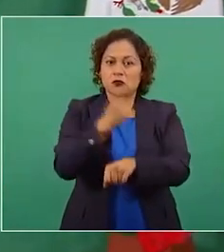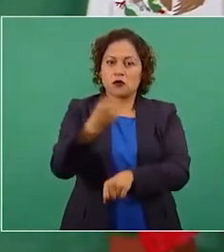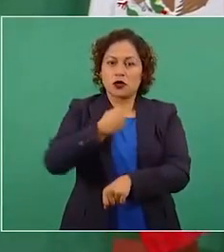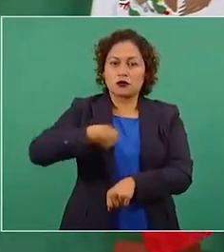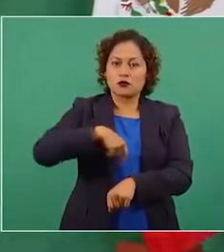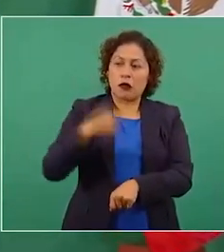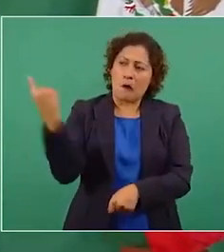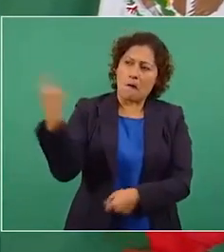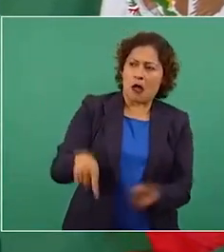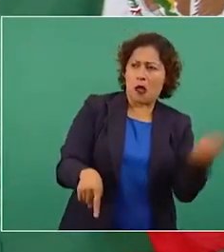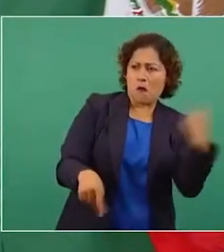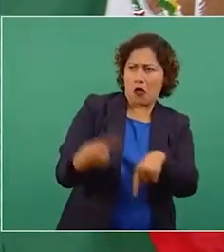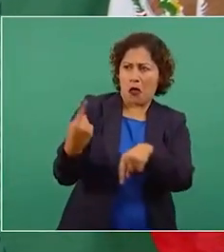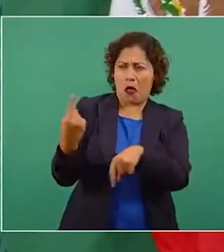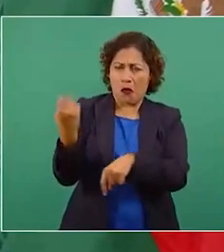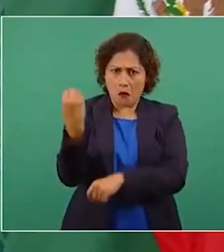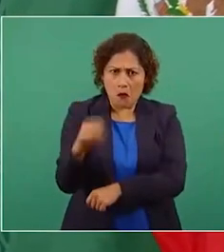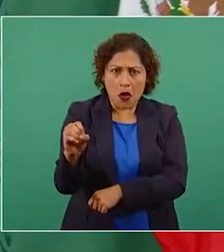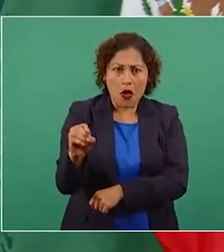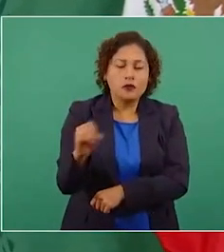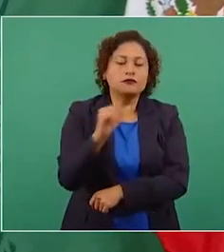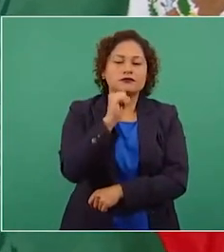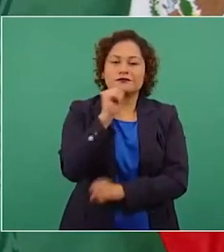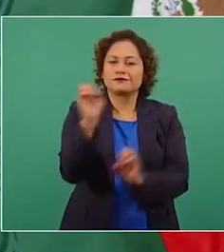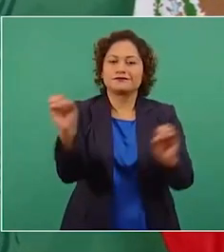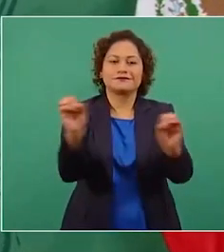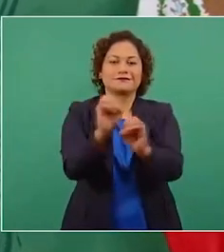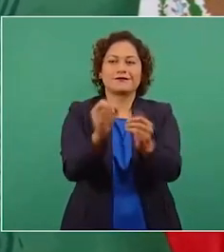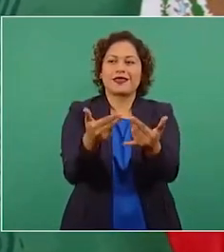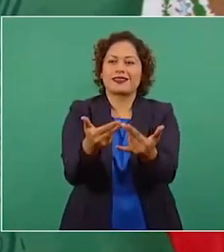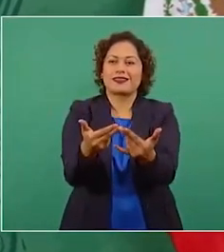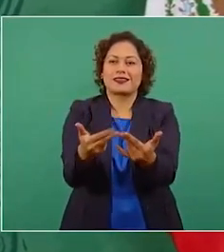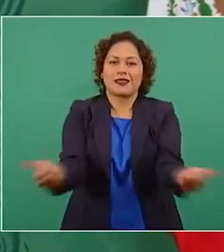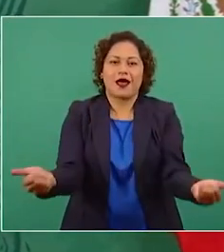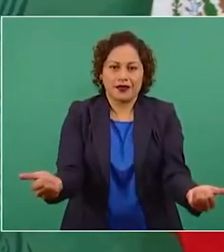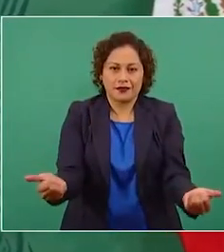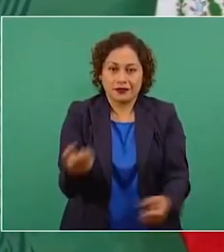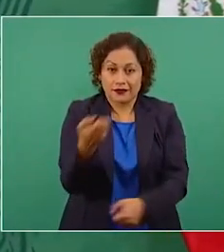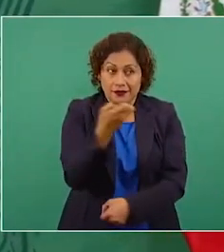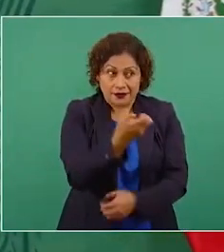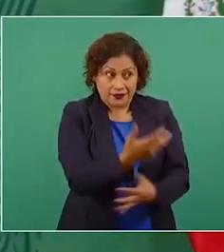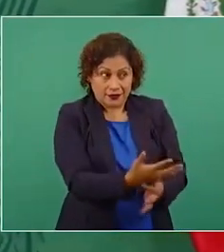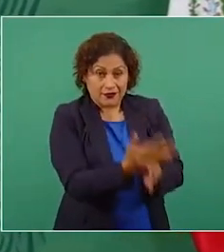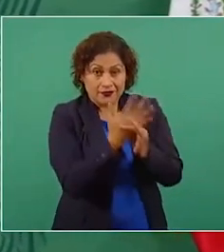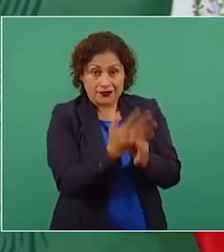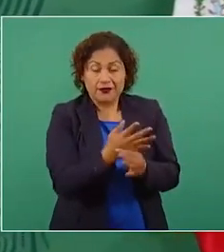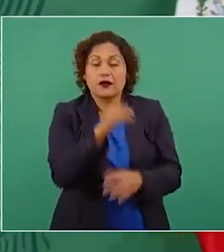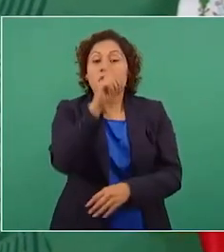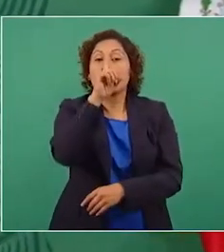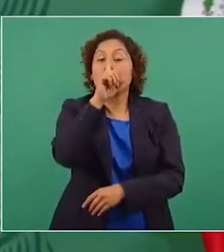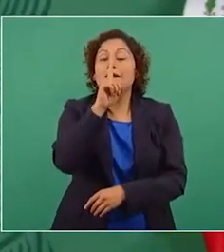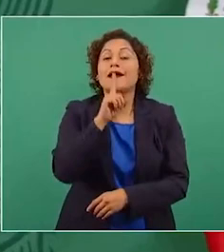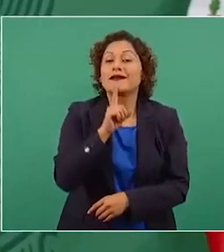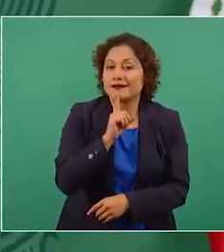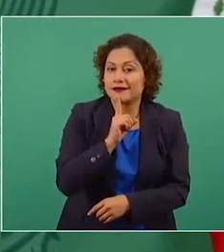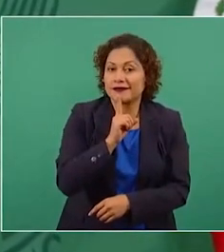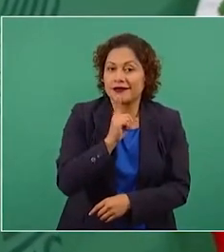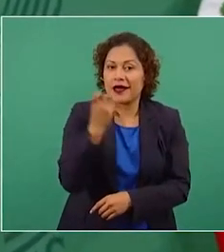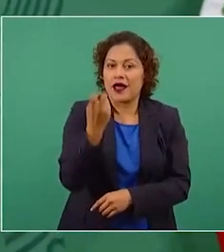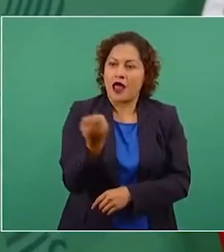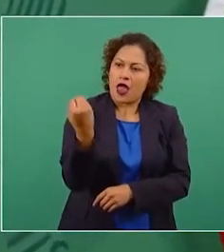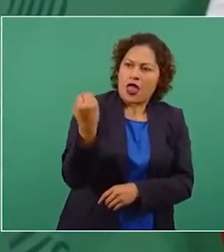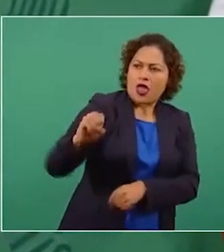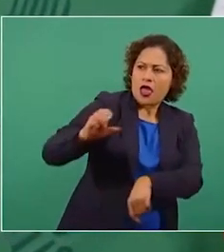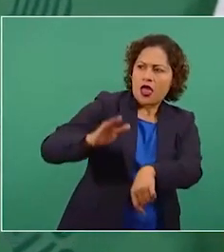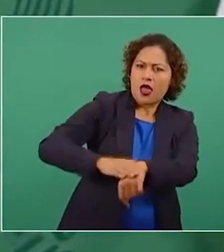eso es una gran mentira, a nadie se obliga.